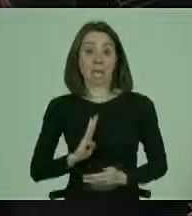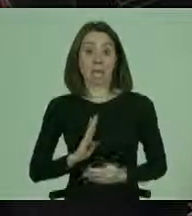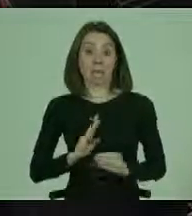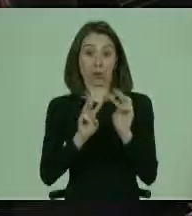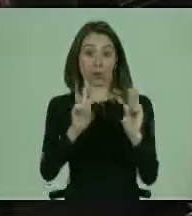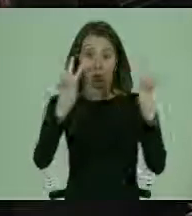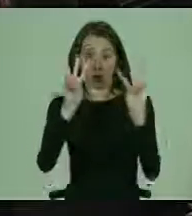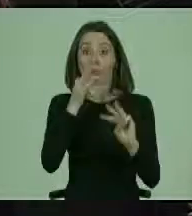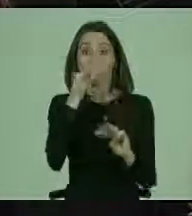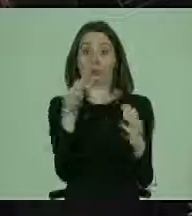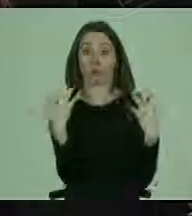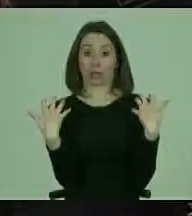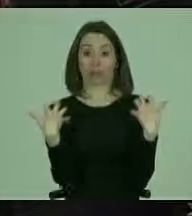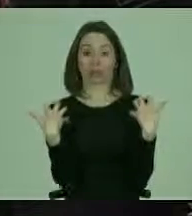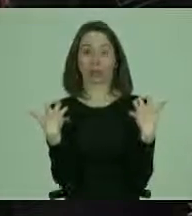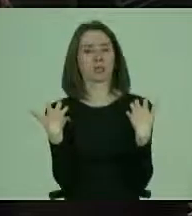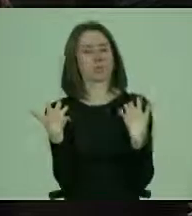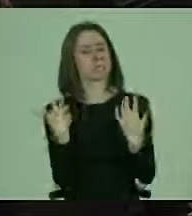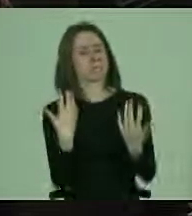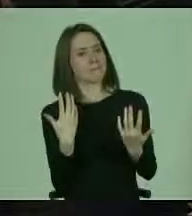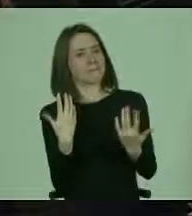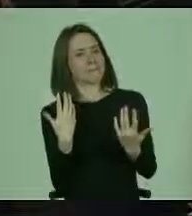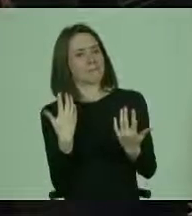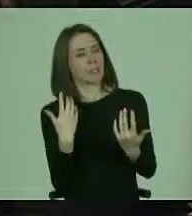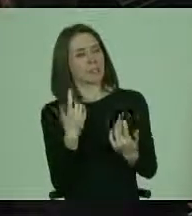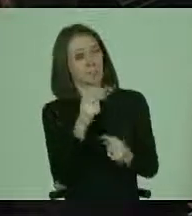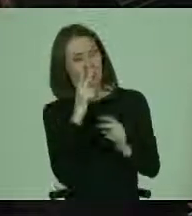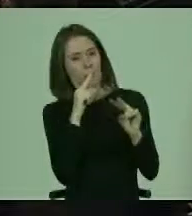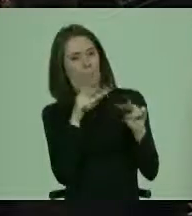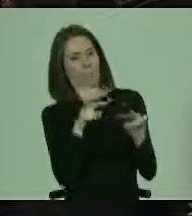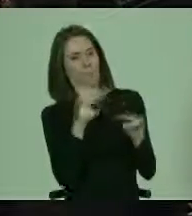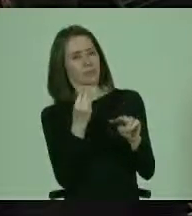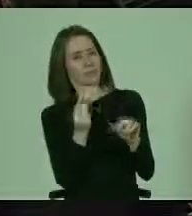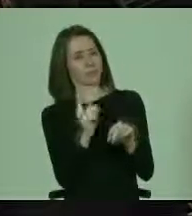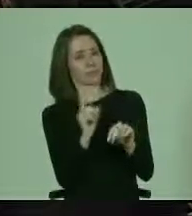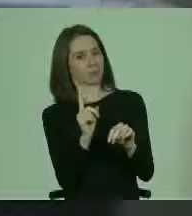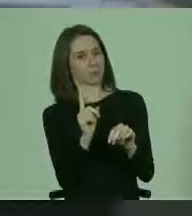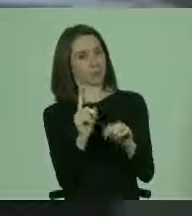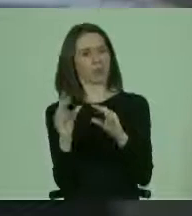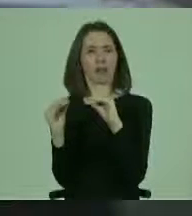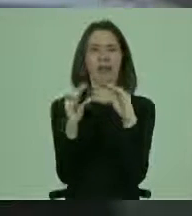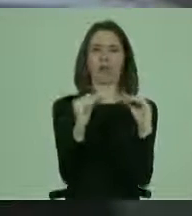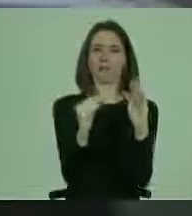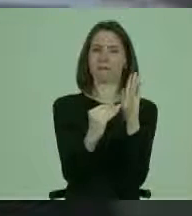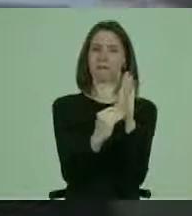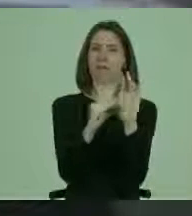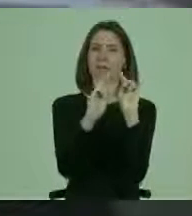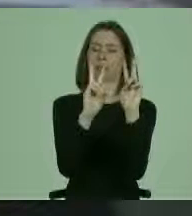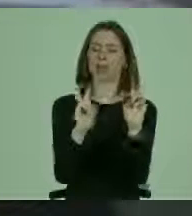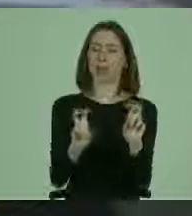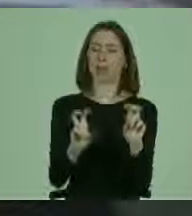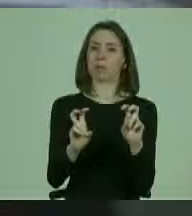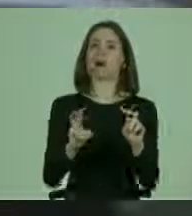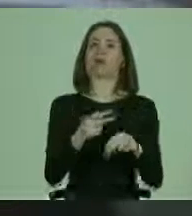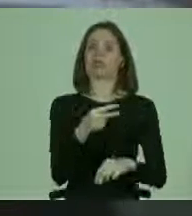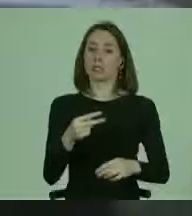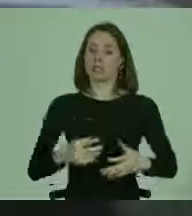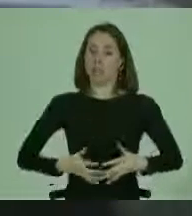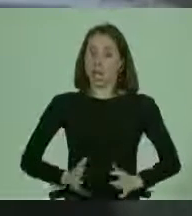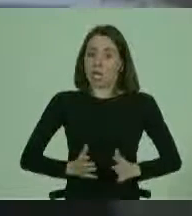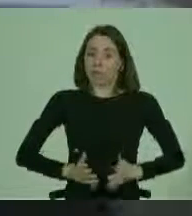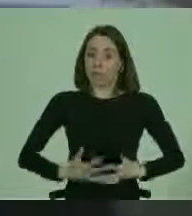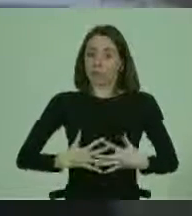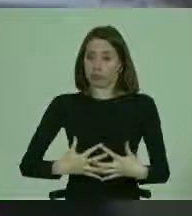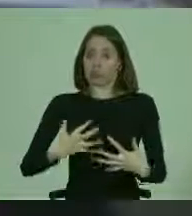responsablemente, que no veían con buenos ojos referirse a temas de sexualidad y reproducción de personas con